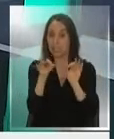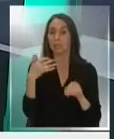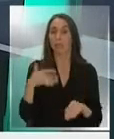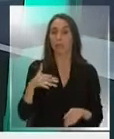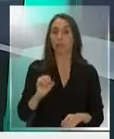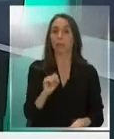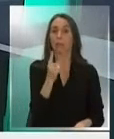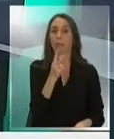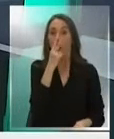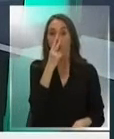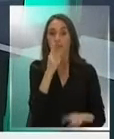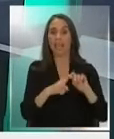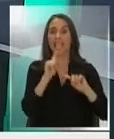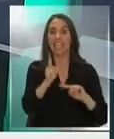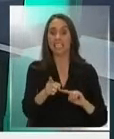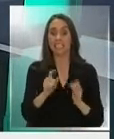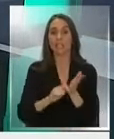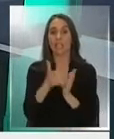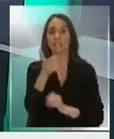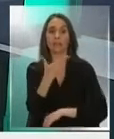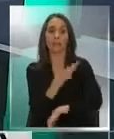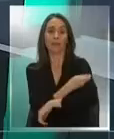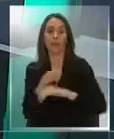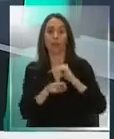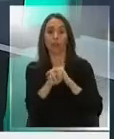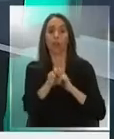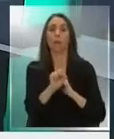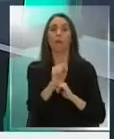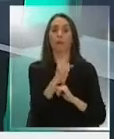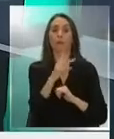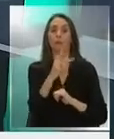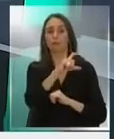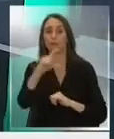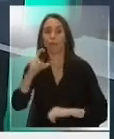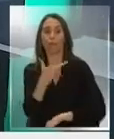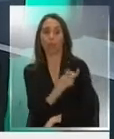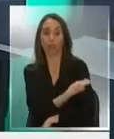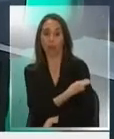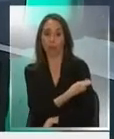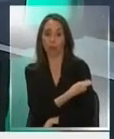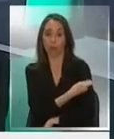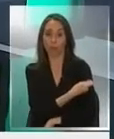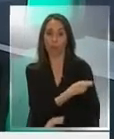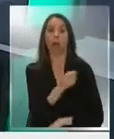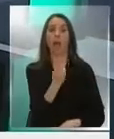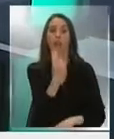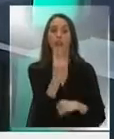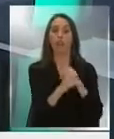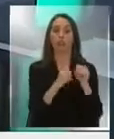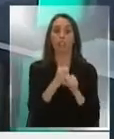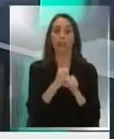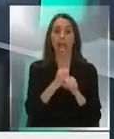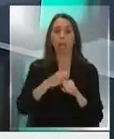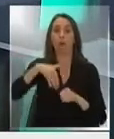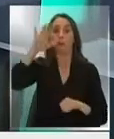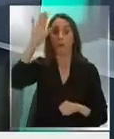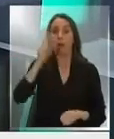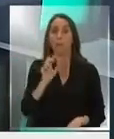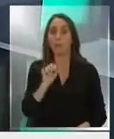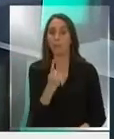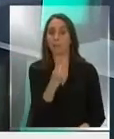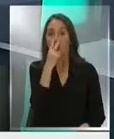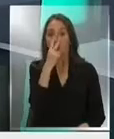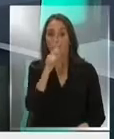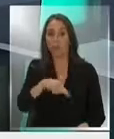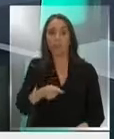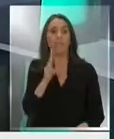Por ejemplo, desde el 1 de noviembre se va a exigir el pase de movilidad con el esquema completo para las personas que tengan desde los 12 años. O sea, desde el 1 de noviembre, no